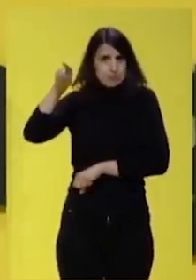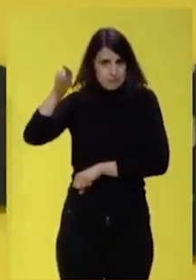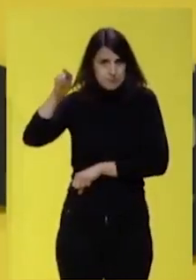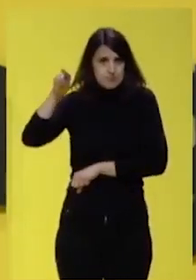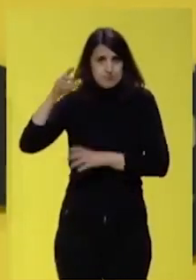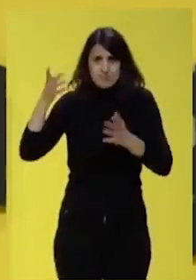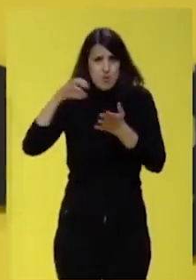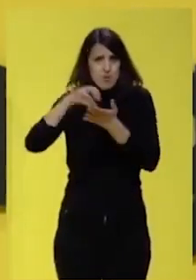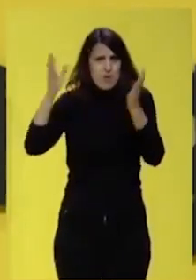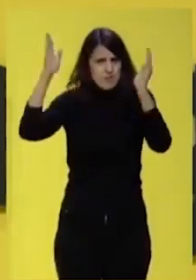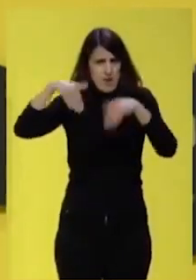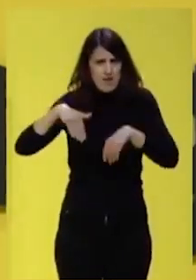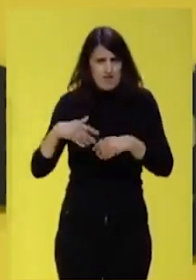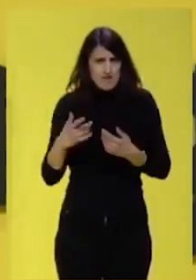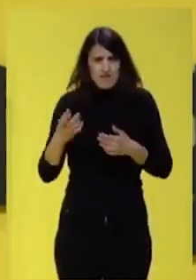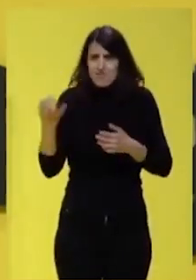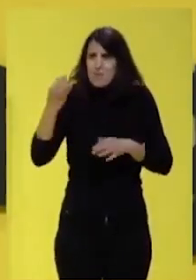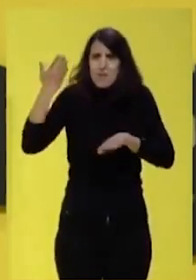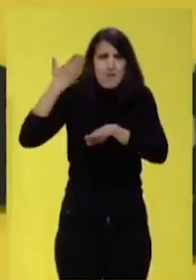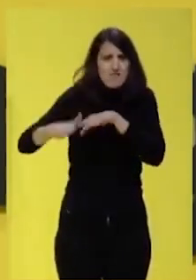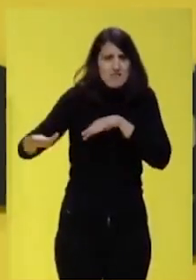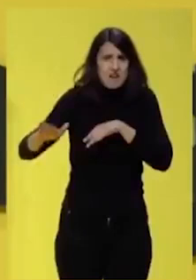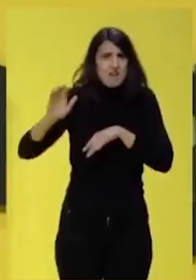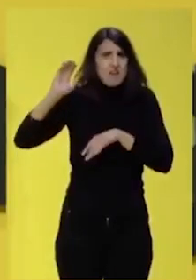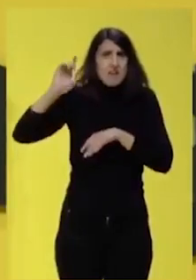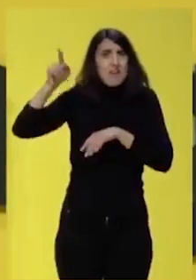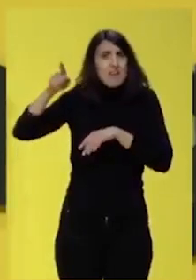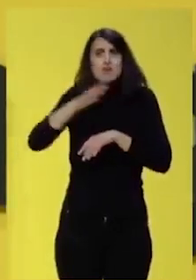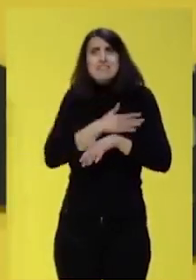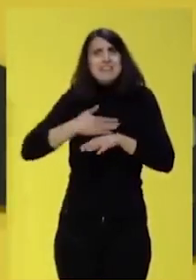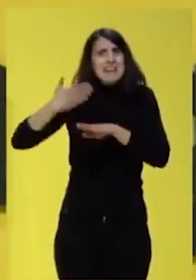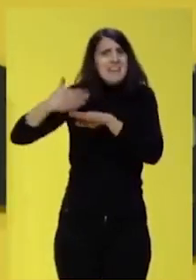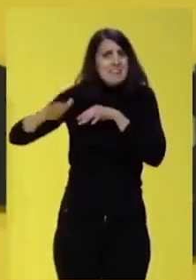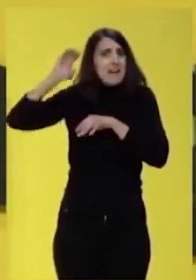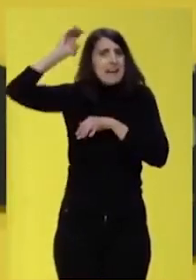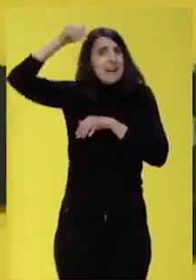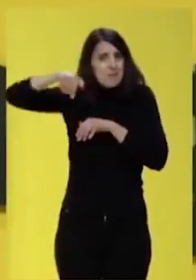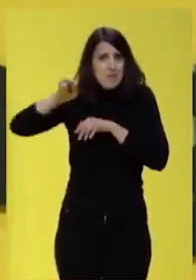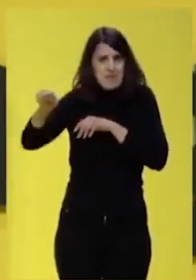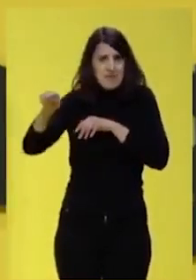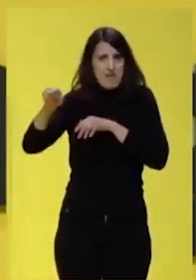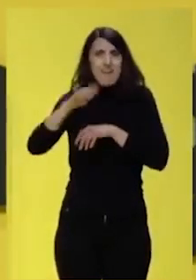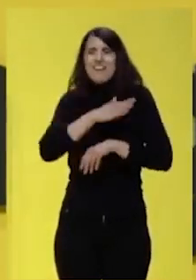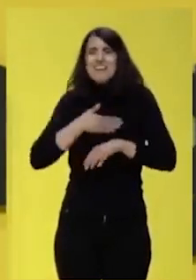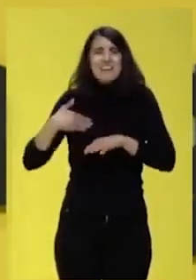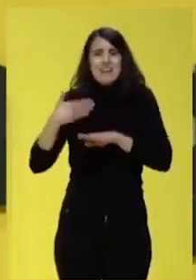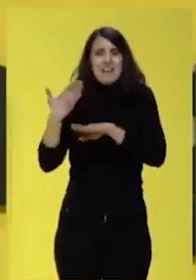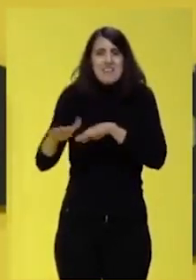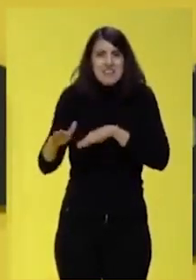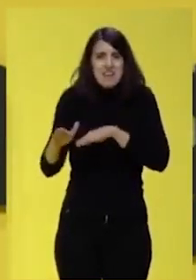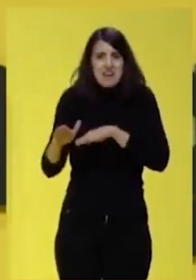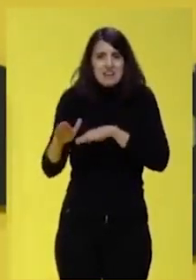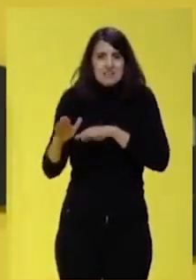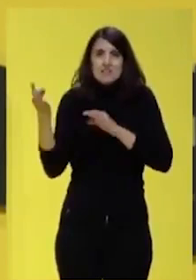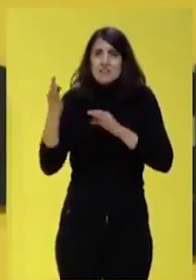en que lo que hay que evitar es que la República siga avanzando. Que lo que hay que evitar es que se siga planteando un